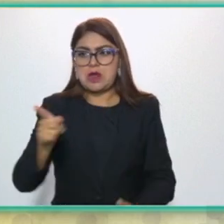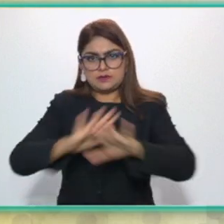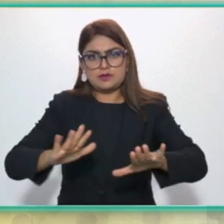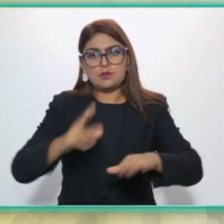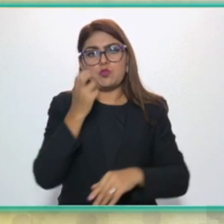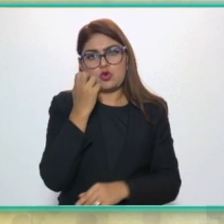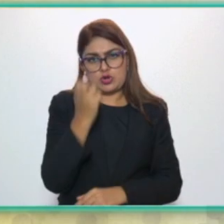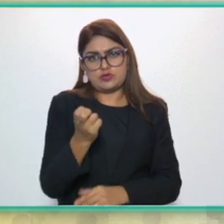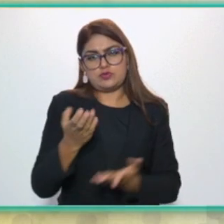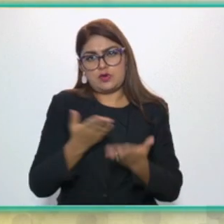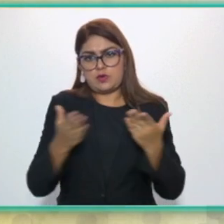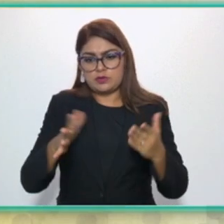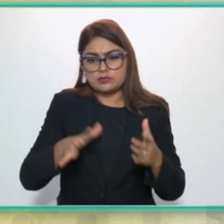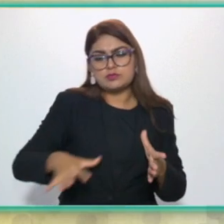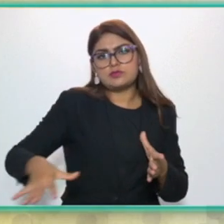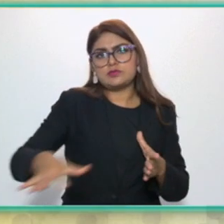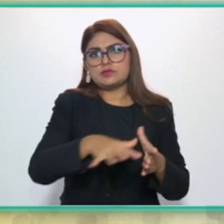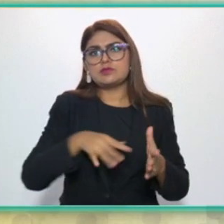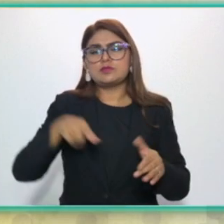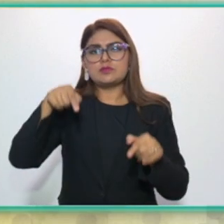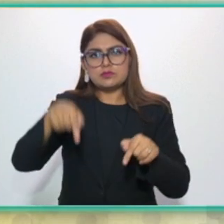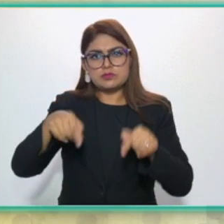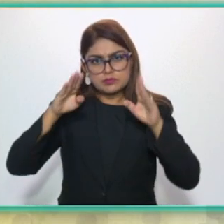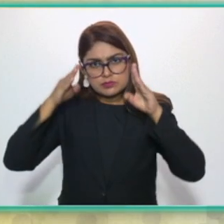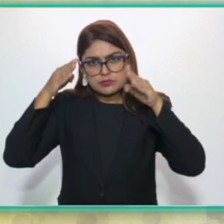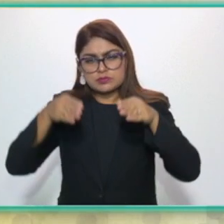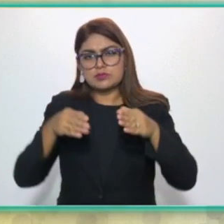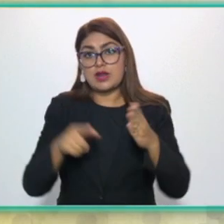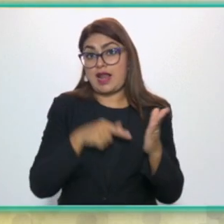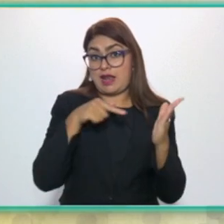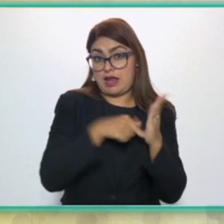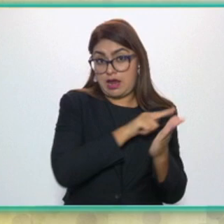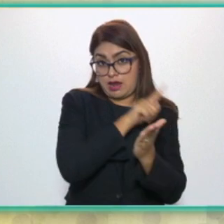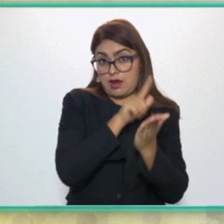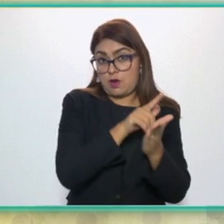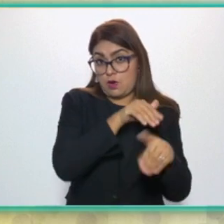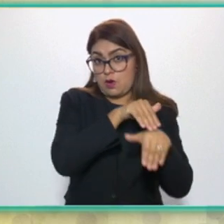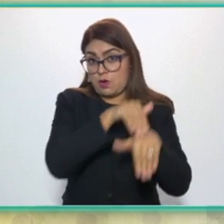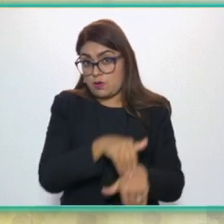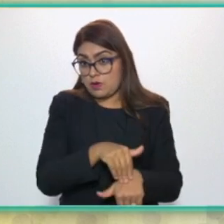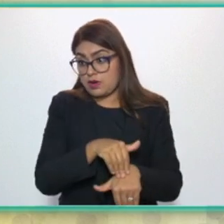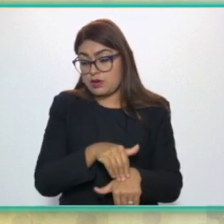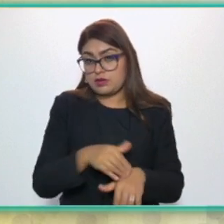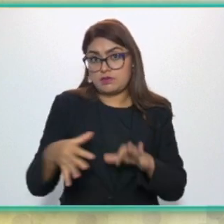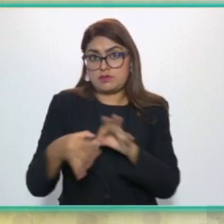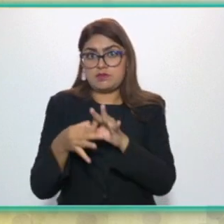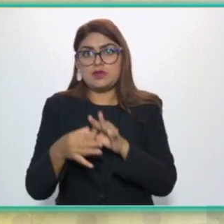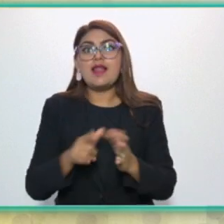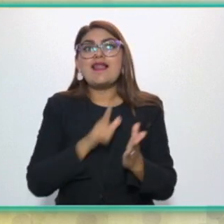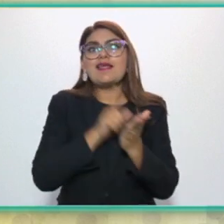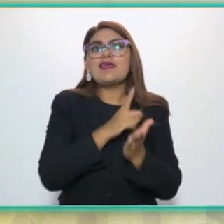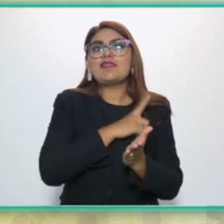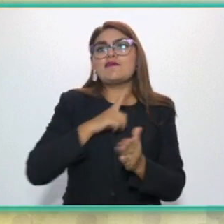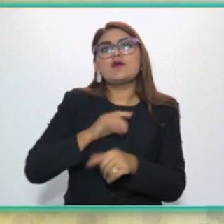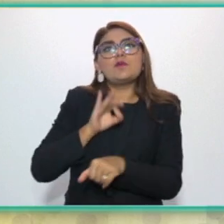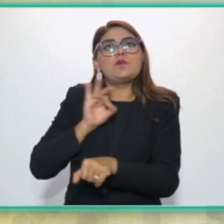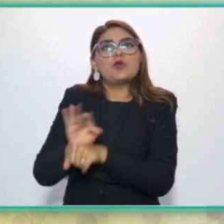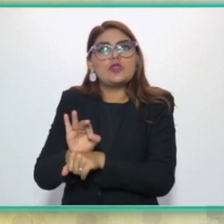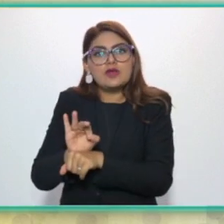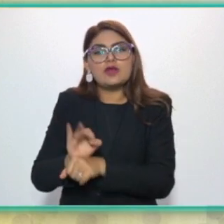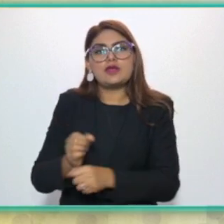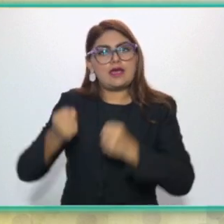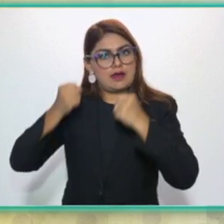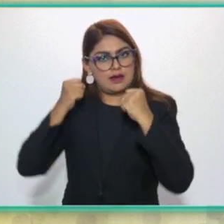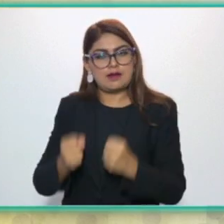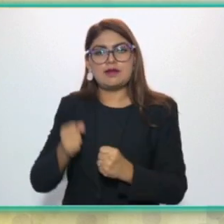comisionados. En una sociedad basada en el Estado de Derecho, las leyes deben proteger y garantizar la libertad